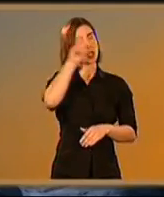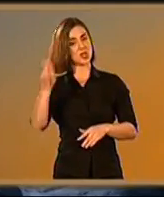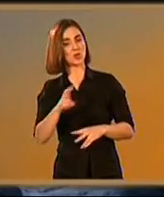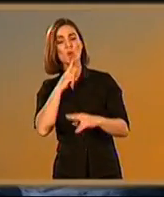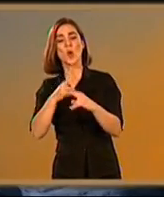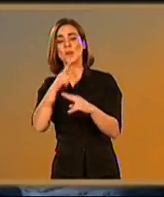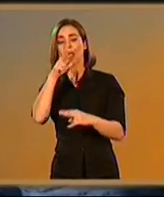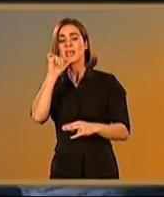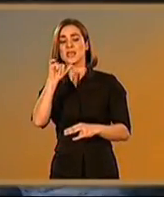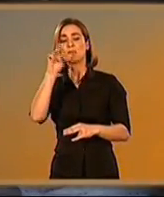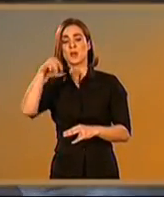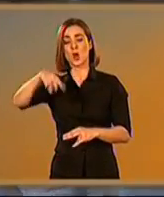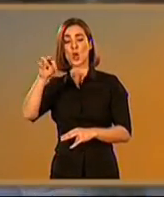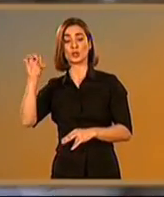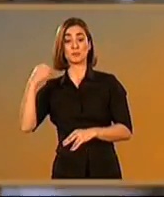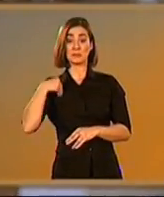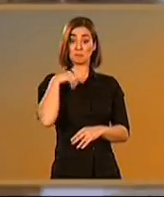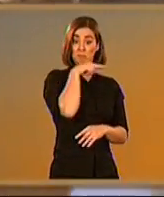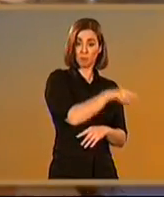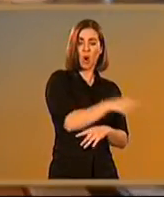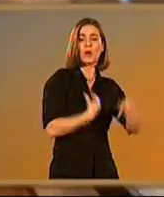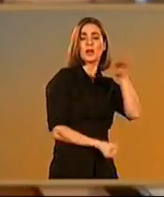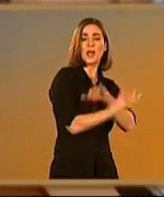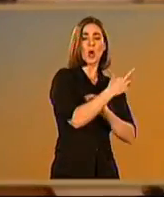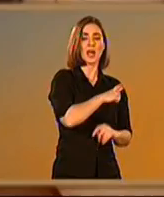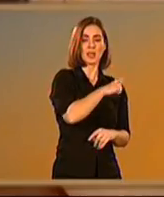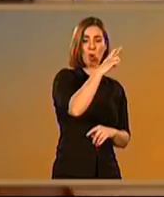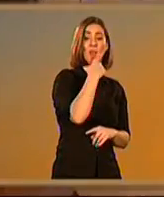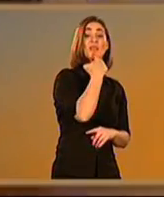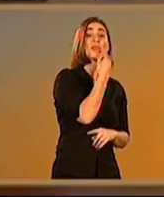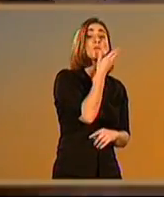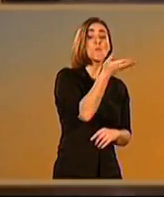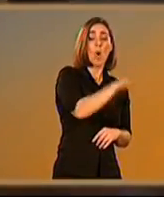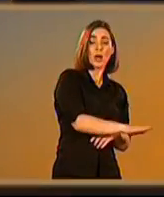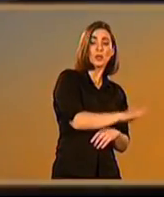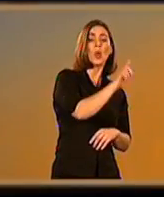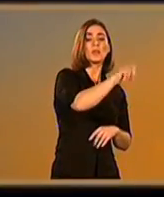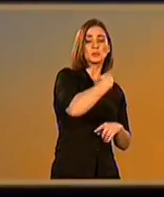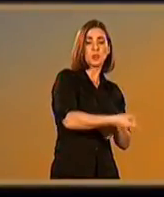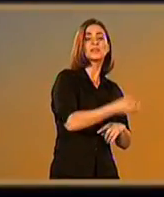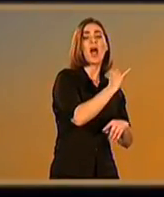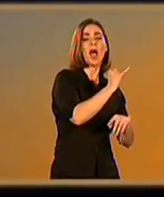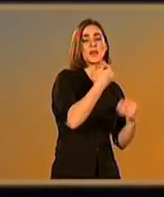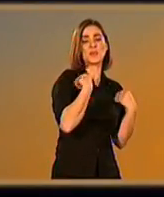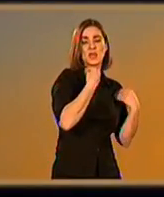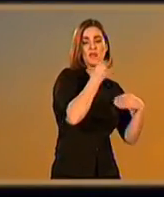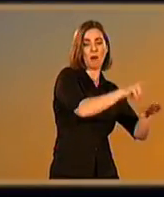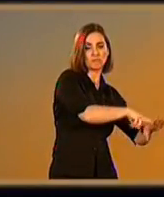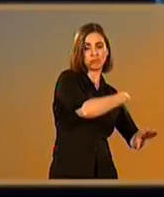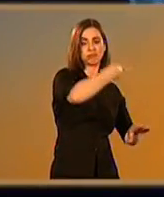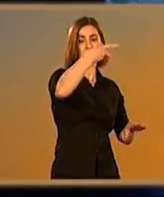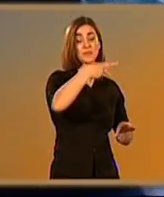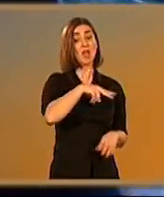especie de santuario dedicado al dios Atis, que creó una religión mistérica de redención y creencia en la otra vida,